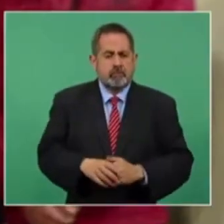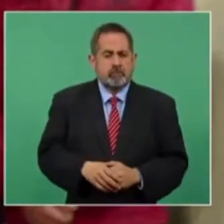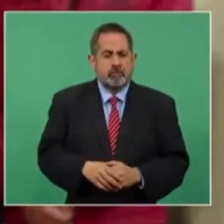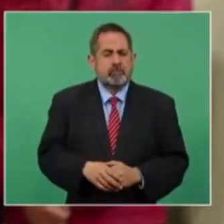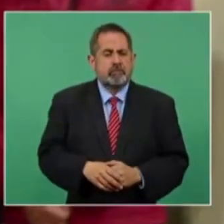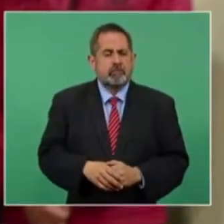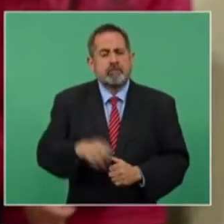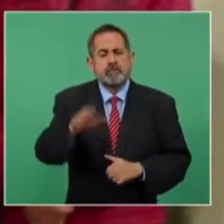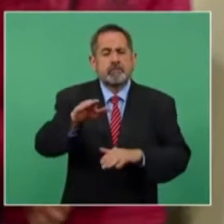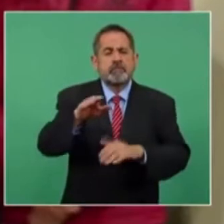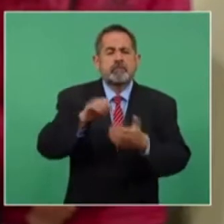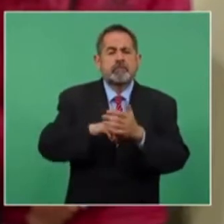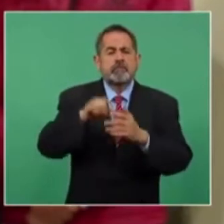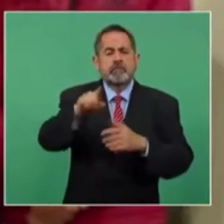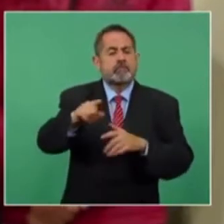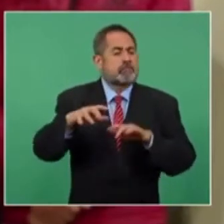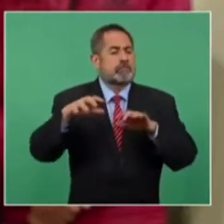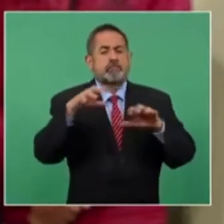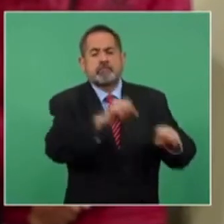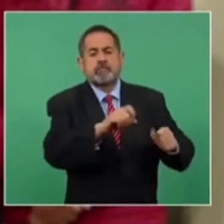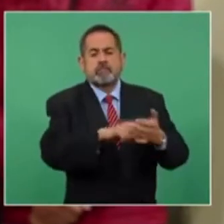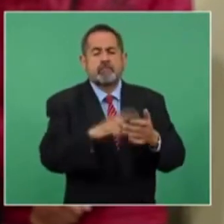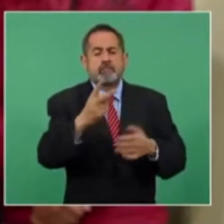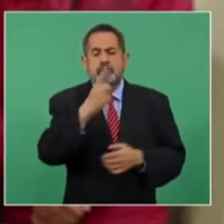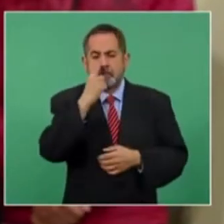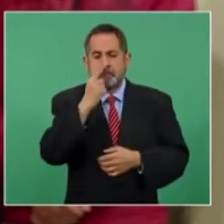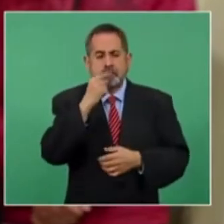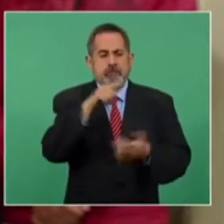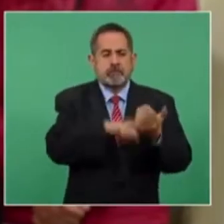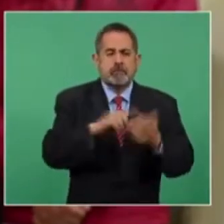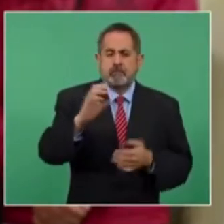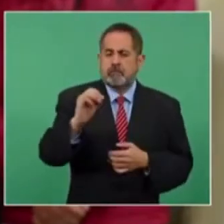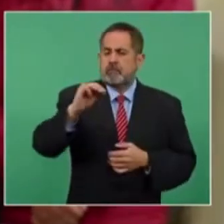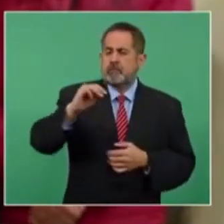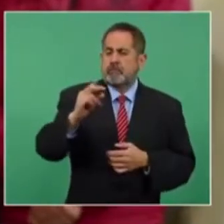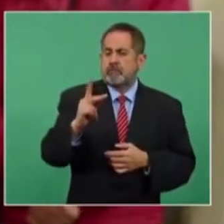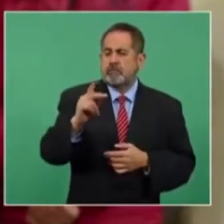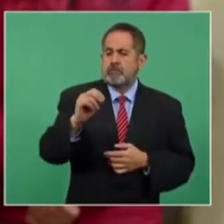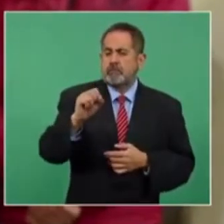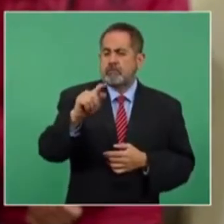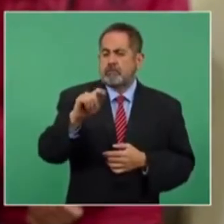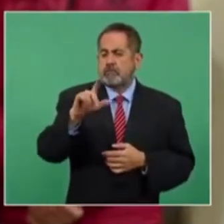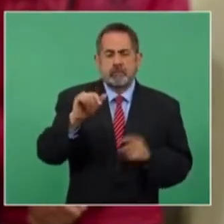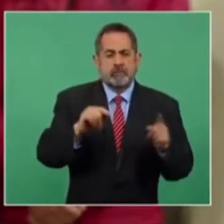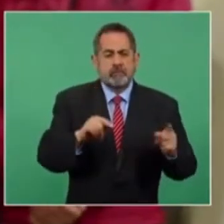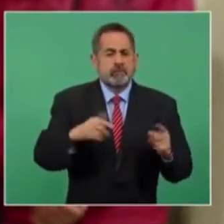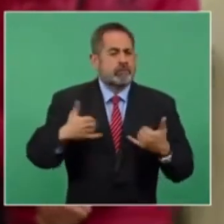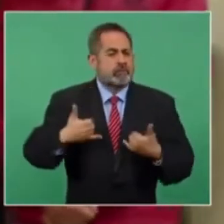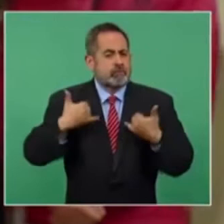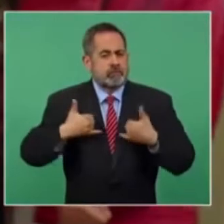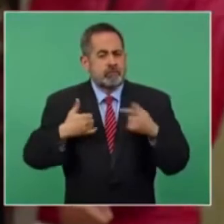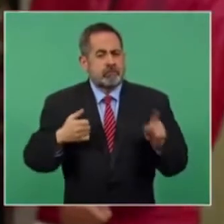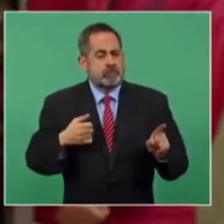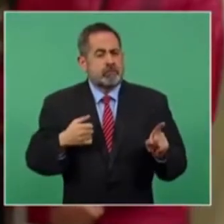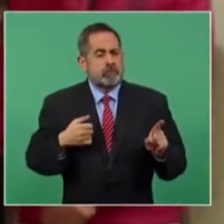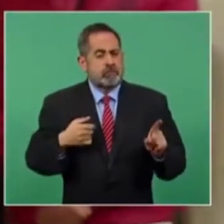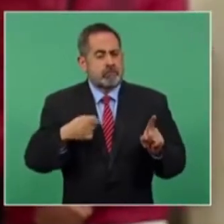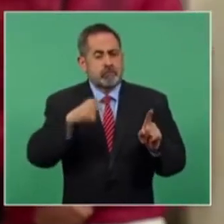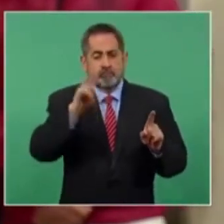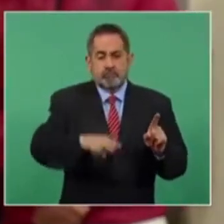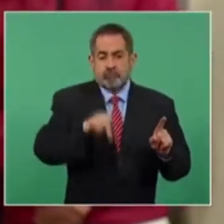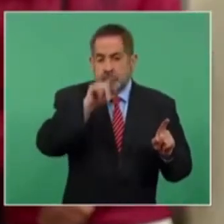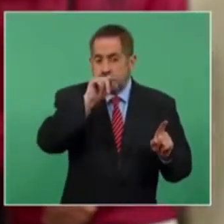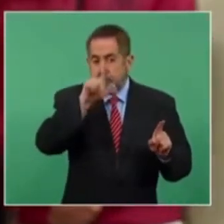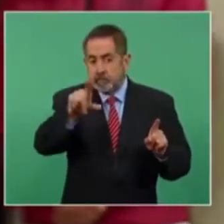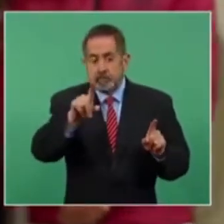está el caso por el que detuvieron a los policías de Compostela del muchacho que realmente es de Jalisco y